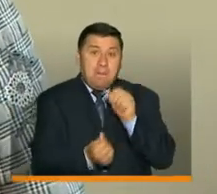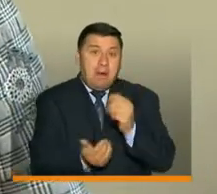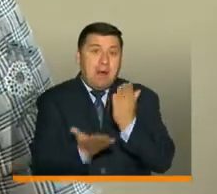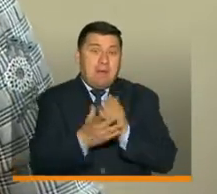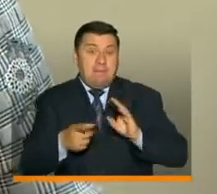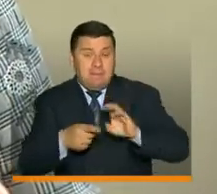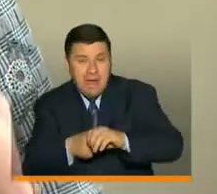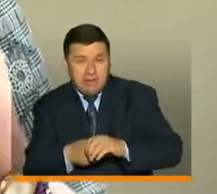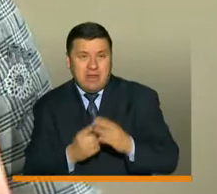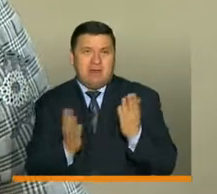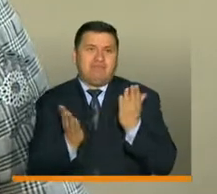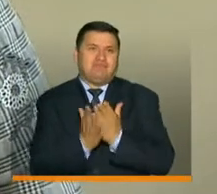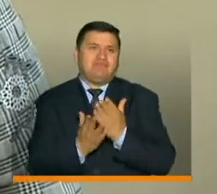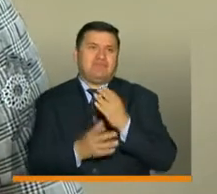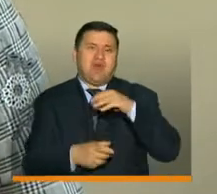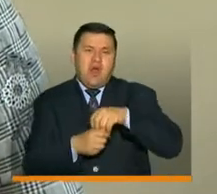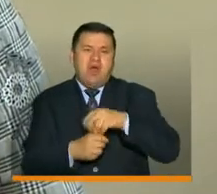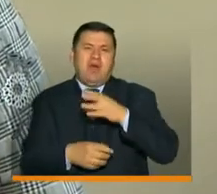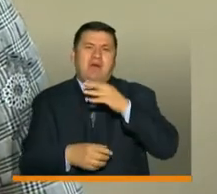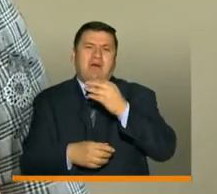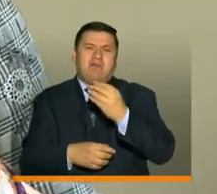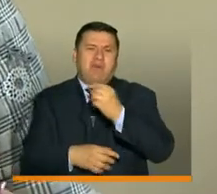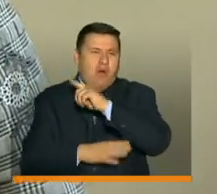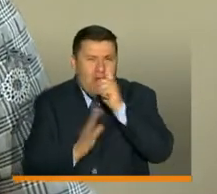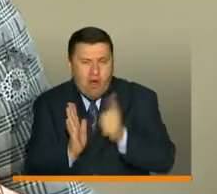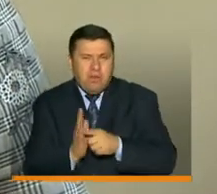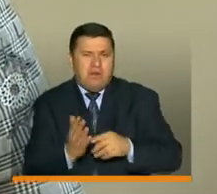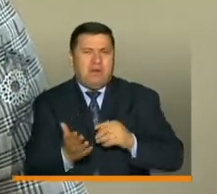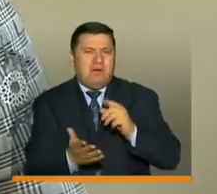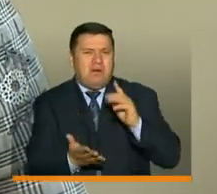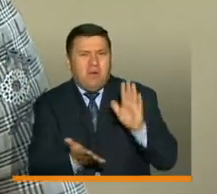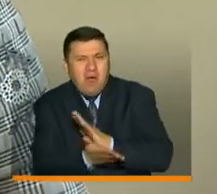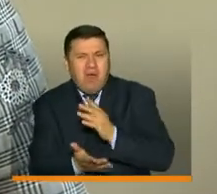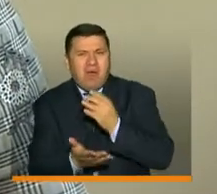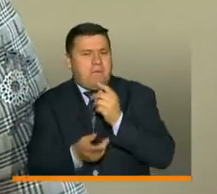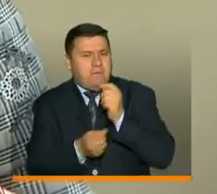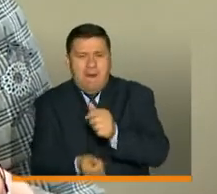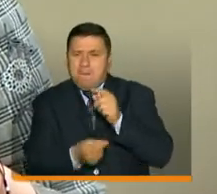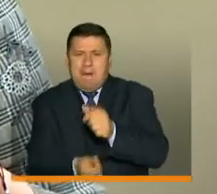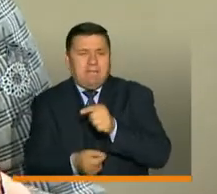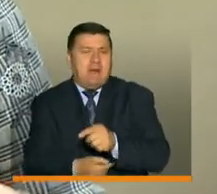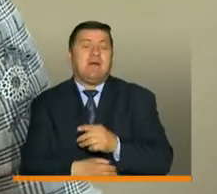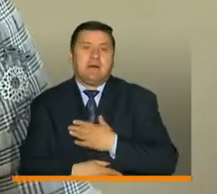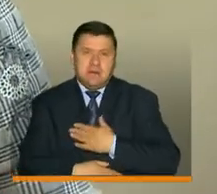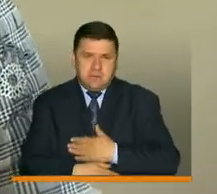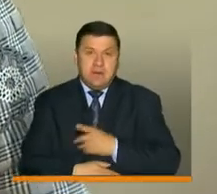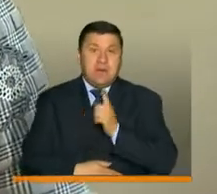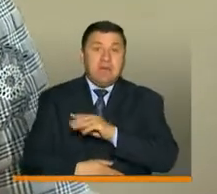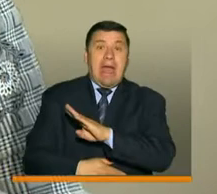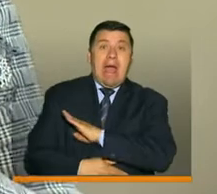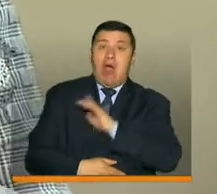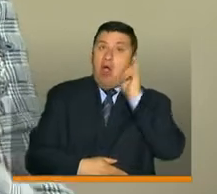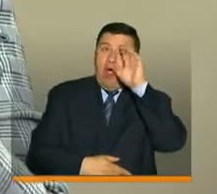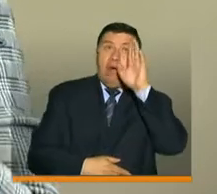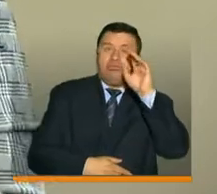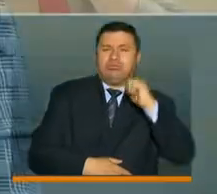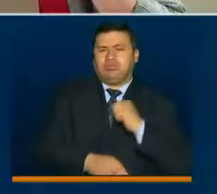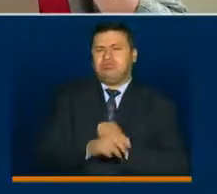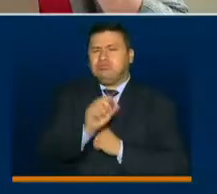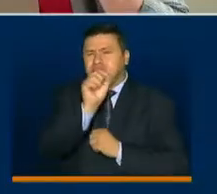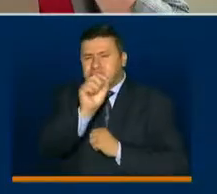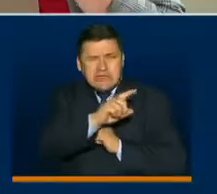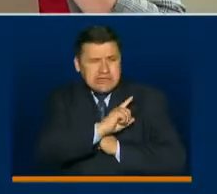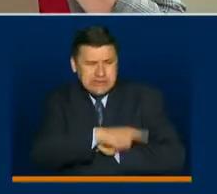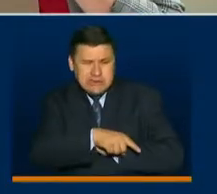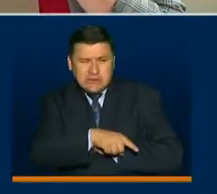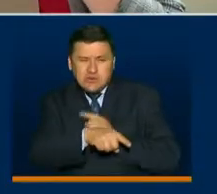matrícula, sumamos el Fondo Solidario para la Educación. Y un agradecimiento muy especial, presidente, a alcaldes y a gobernadores, que si me permiten unos